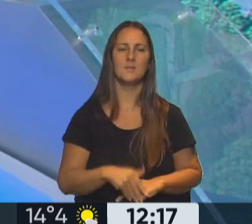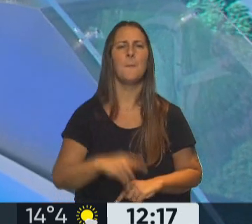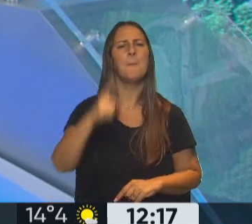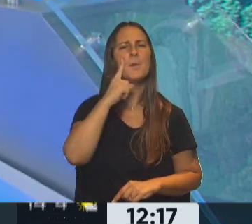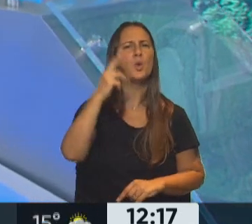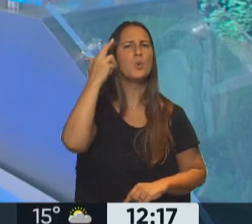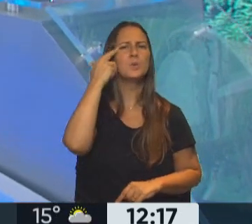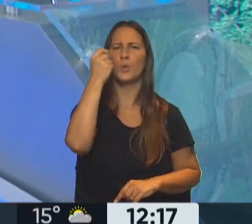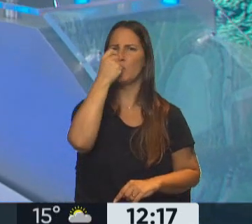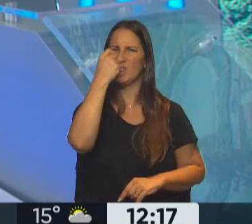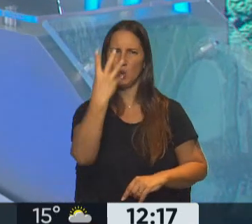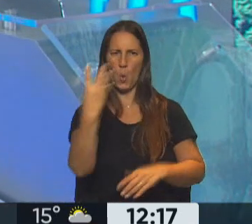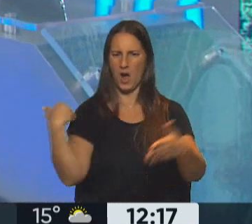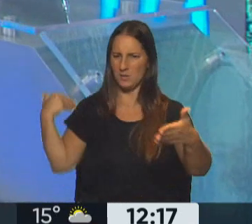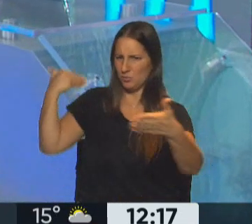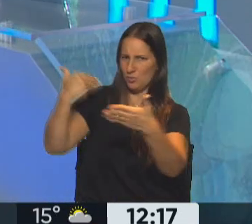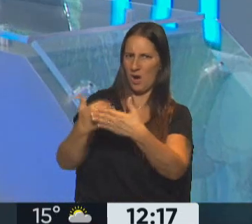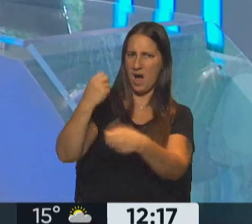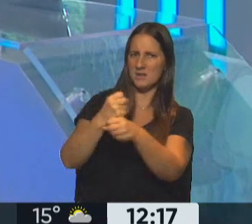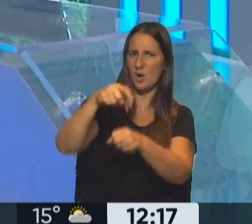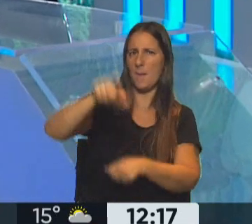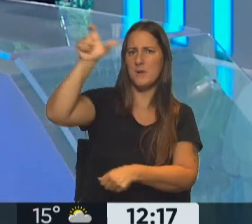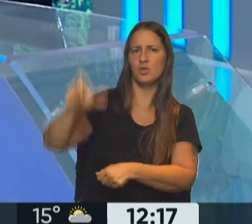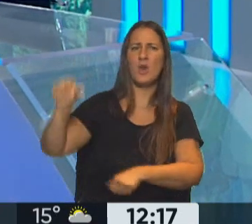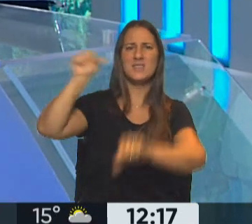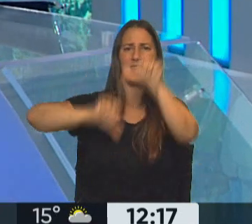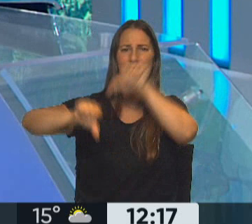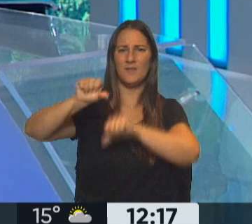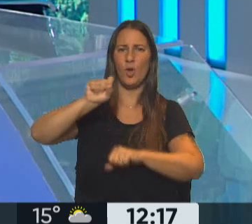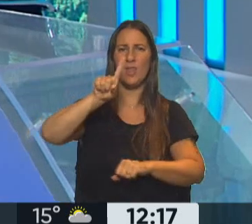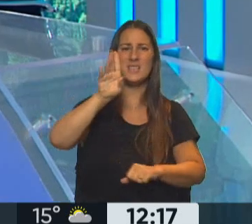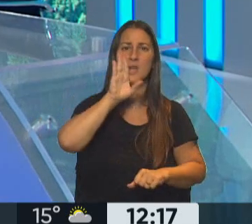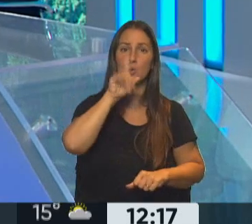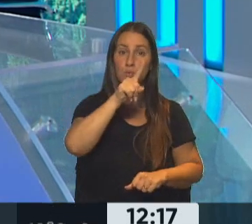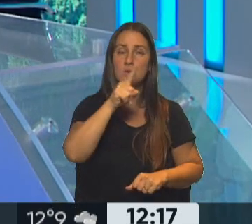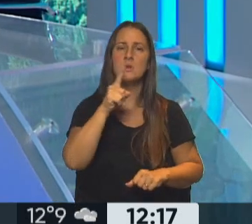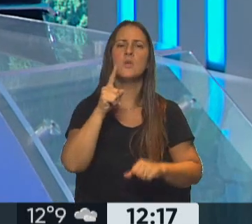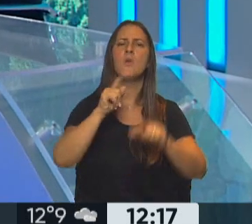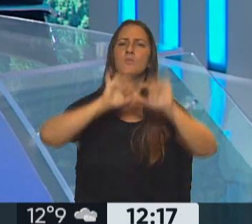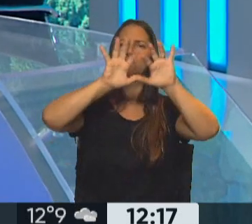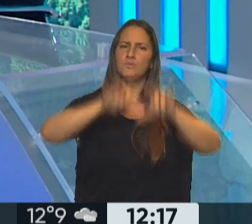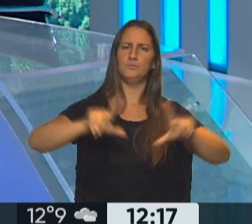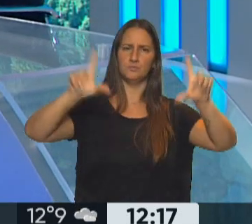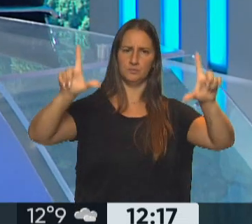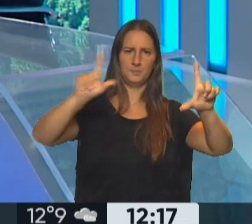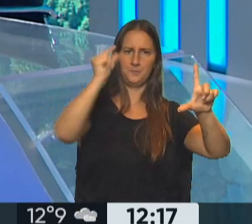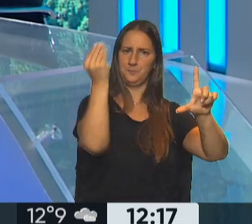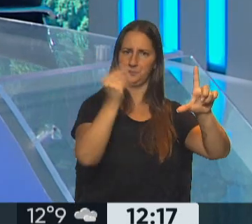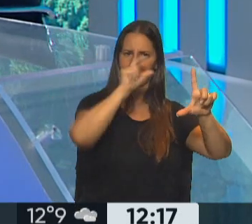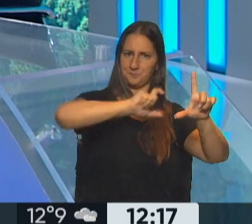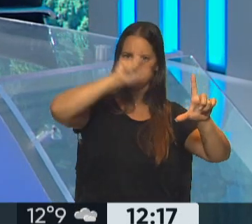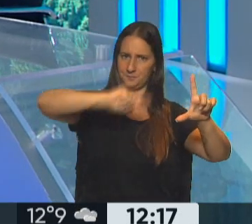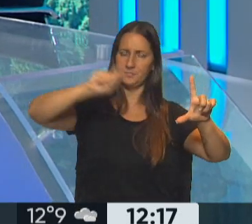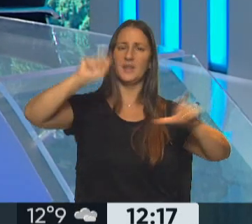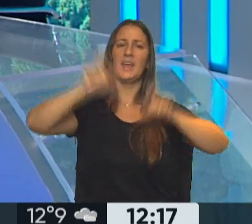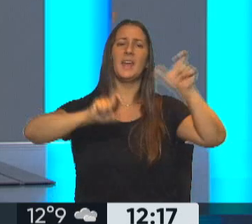1924 que hubo un científico en Estados Unidos que postuló, publicó un gráfico donde se veía que los que tomaban